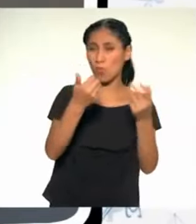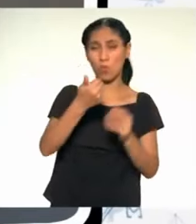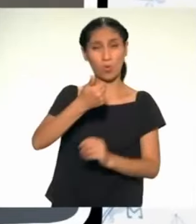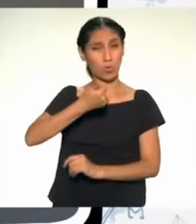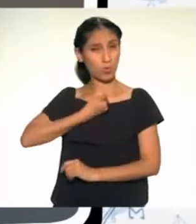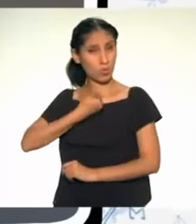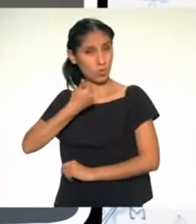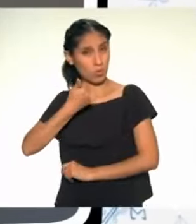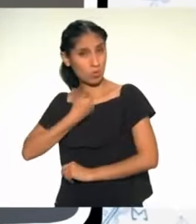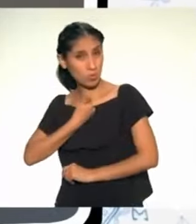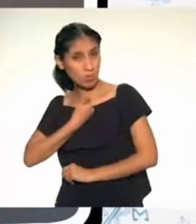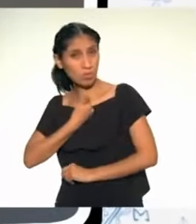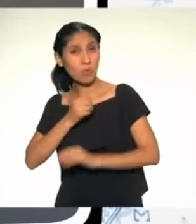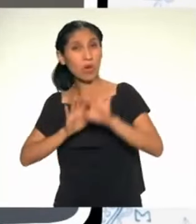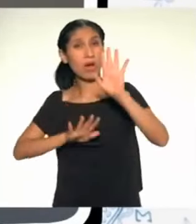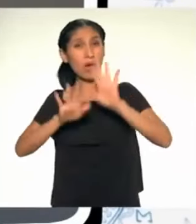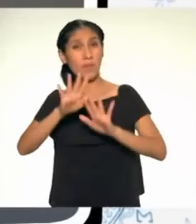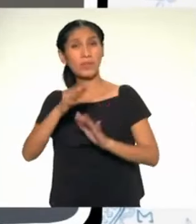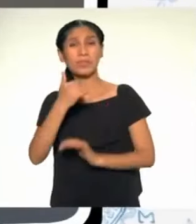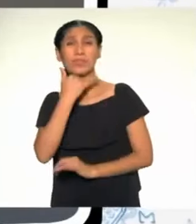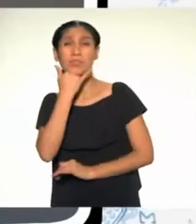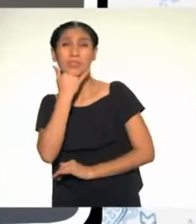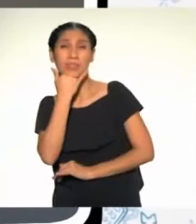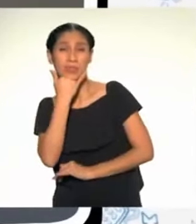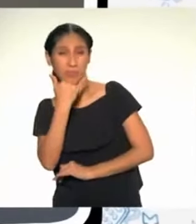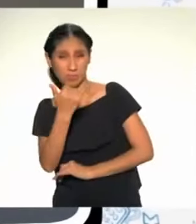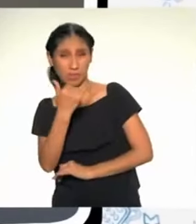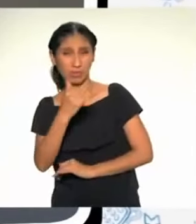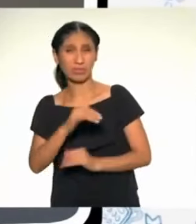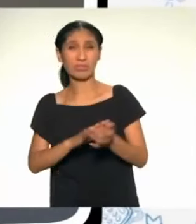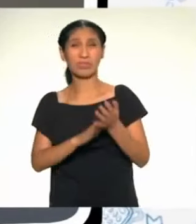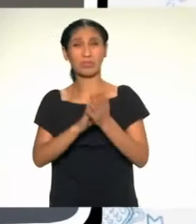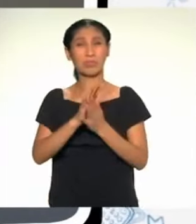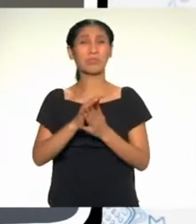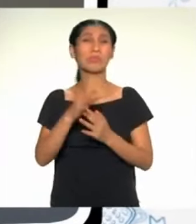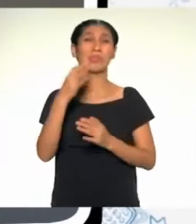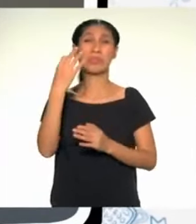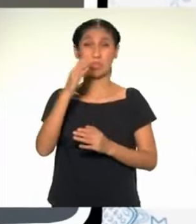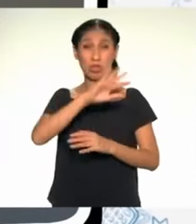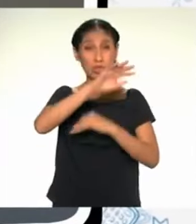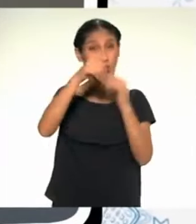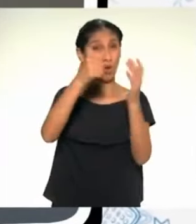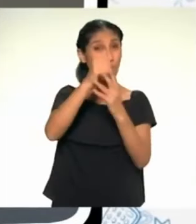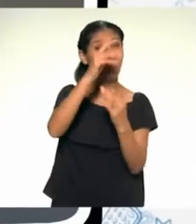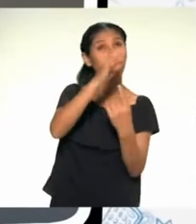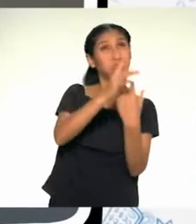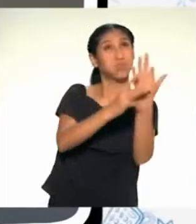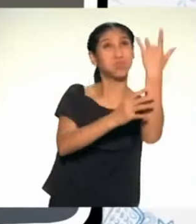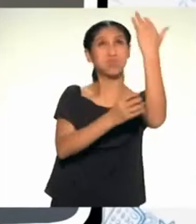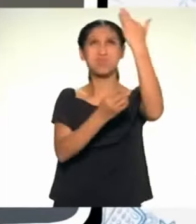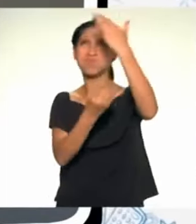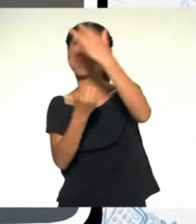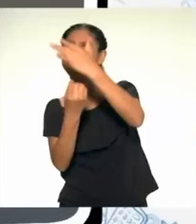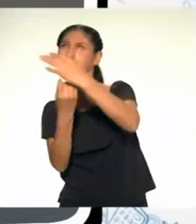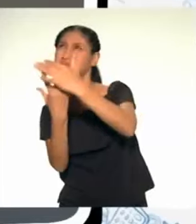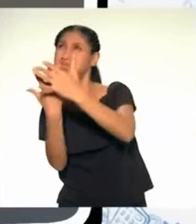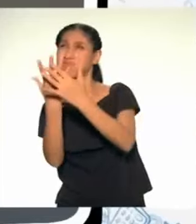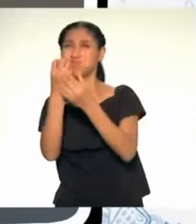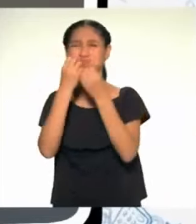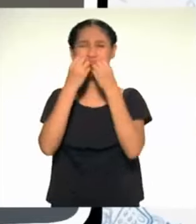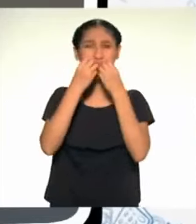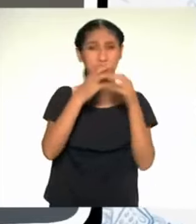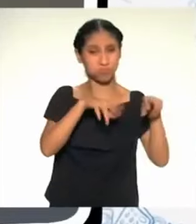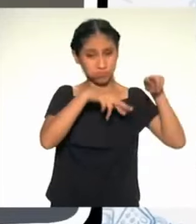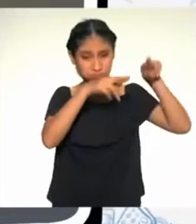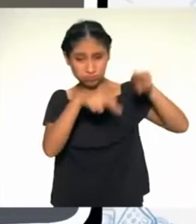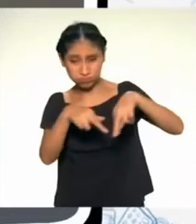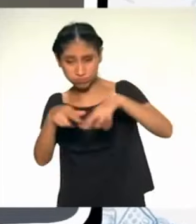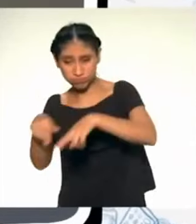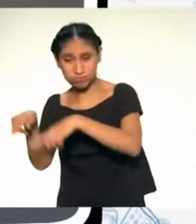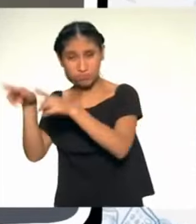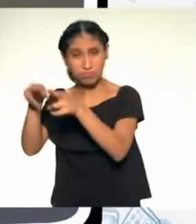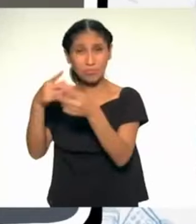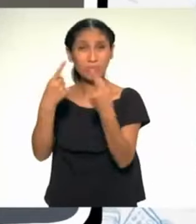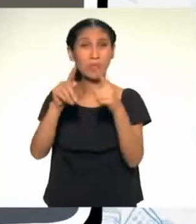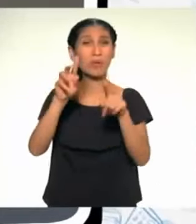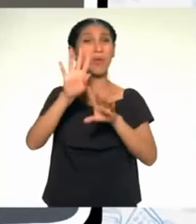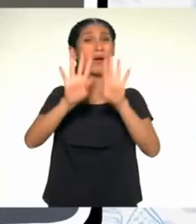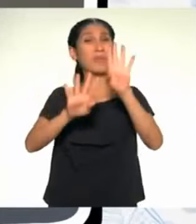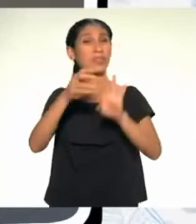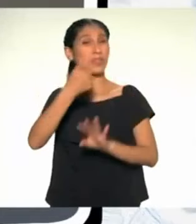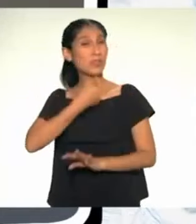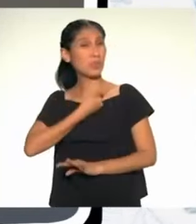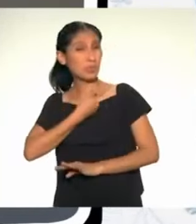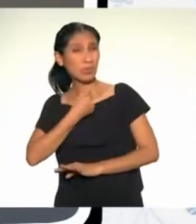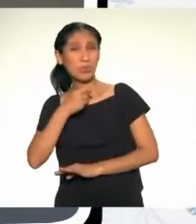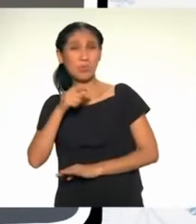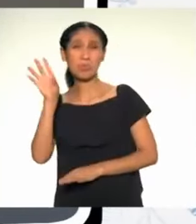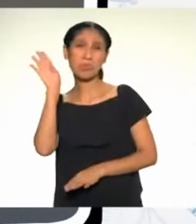que les dañamos, ya que en todo momento estamos contaminando, ya sea la contaminación por ríos, la contaminación de los suelos,